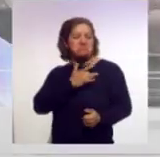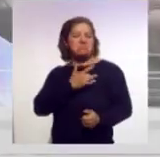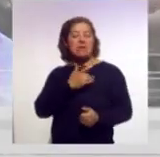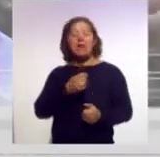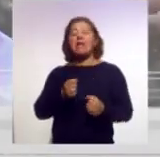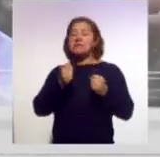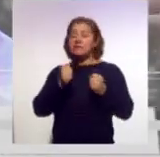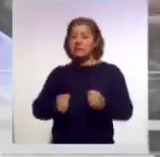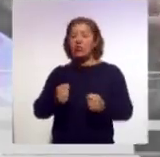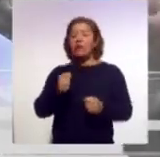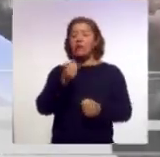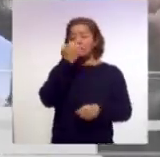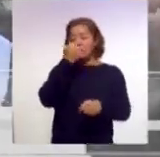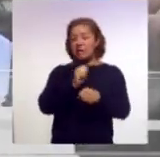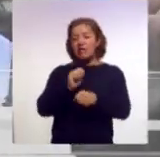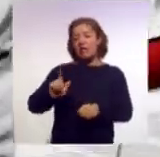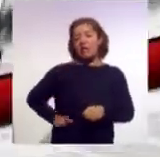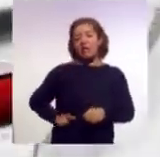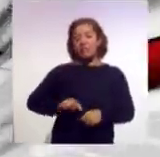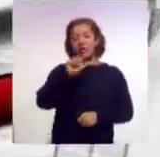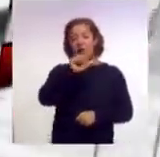gobierno, Aarón Pérez Carro.